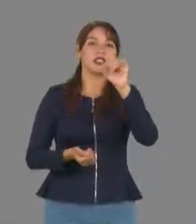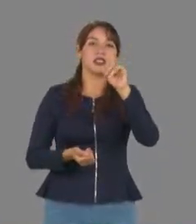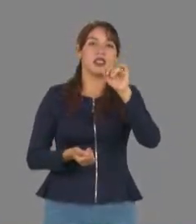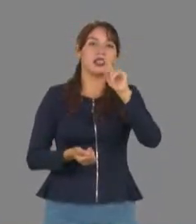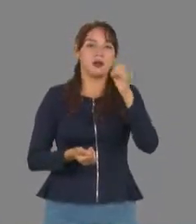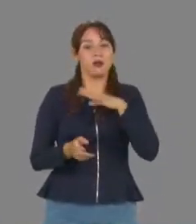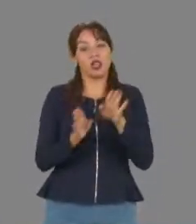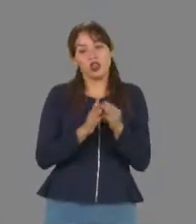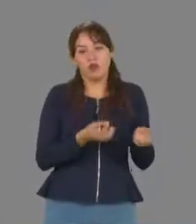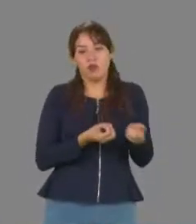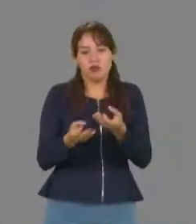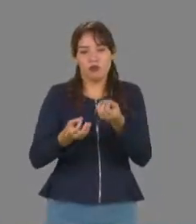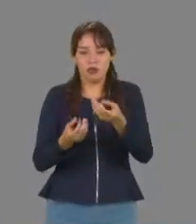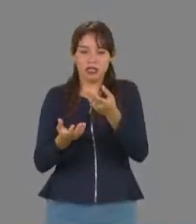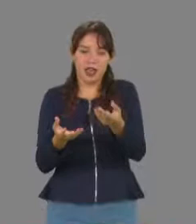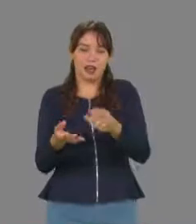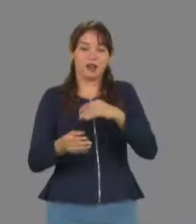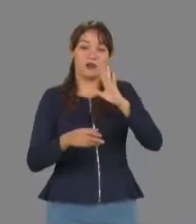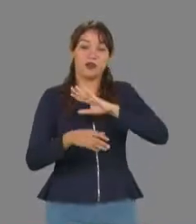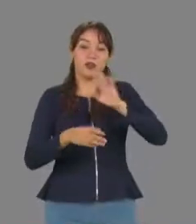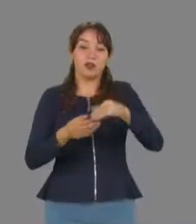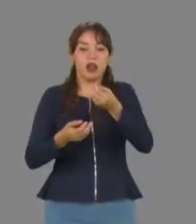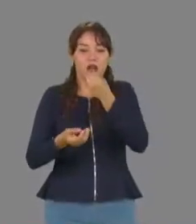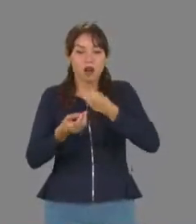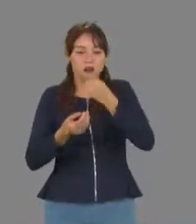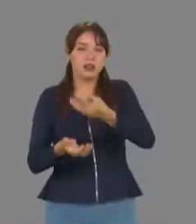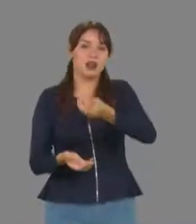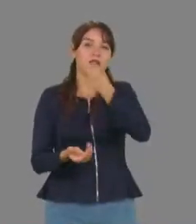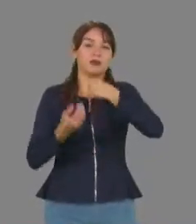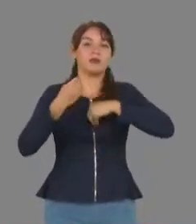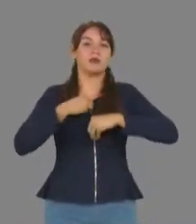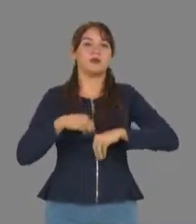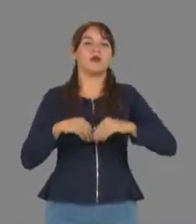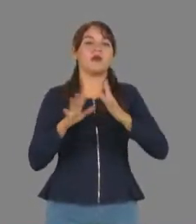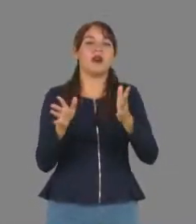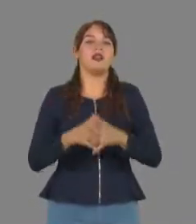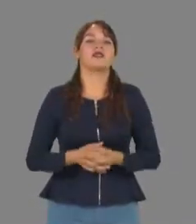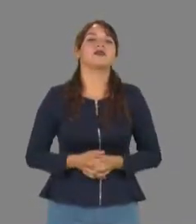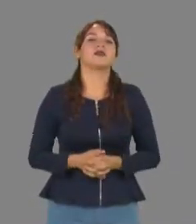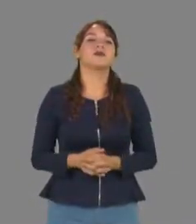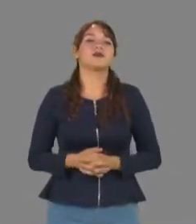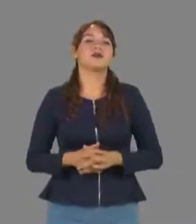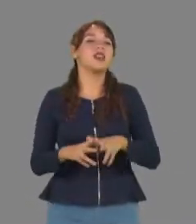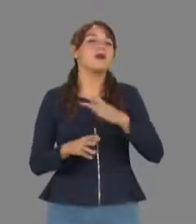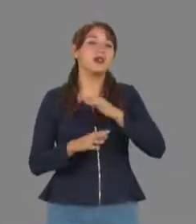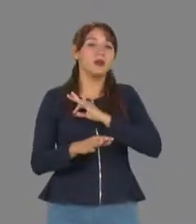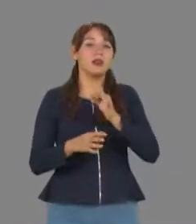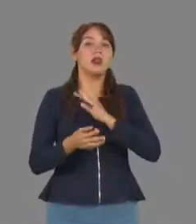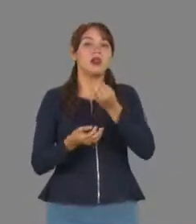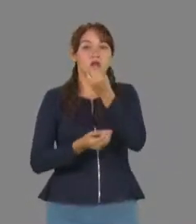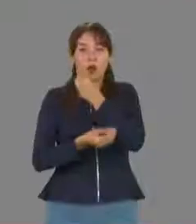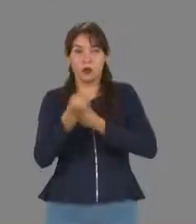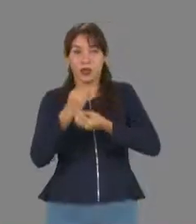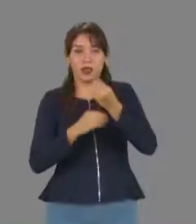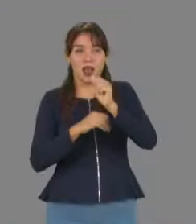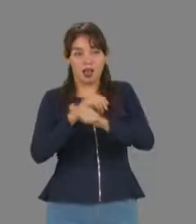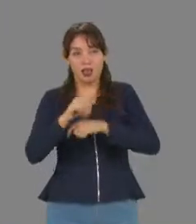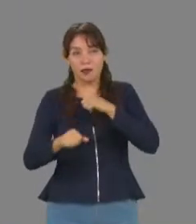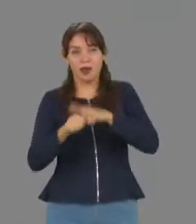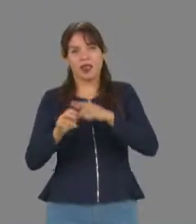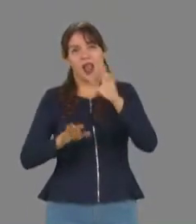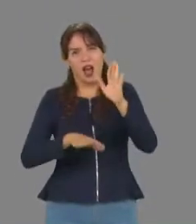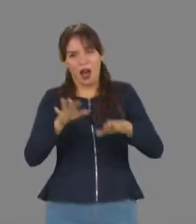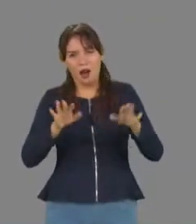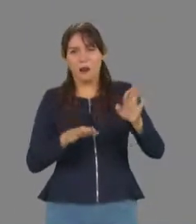yo le incorpore, por así decirlo, que se le incorpora a través de la dieta. El consumo de insectos puede ser una